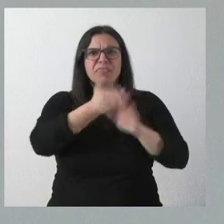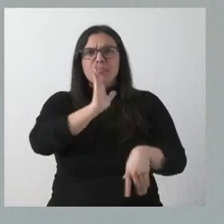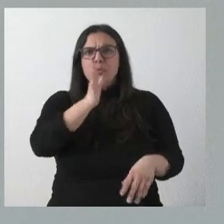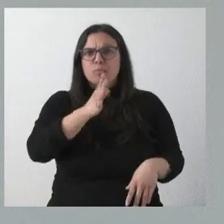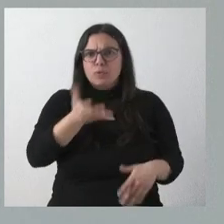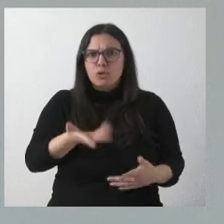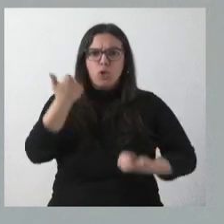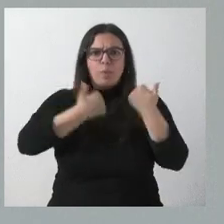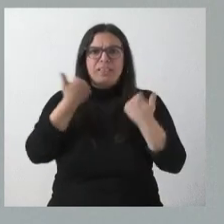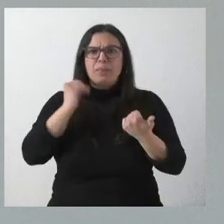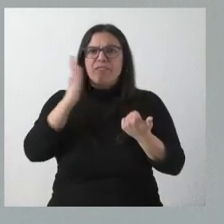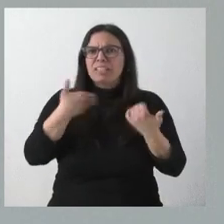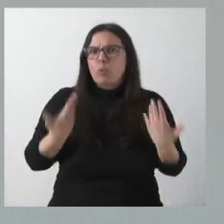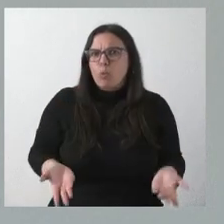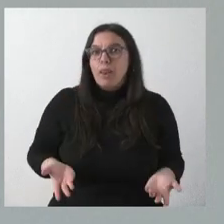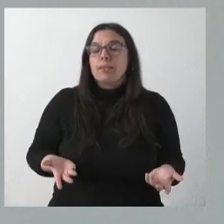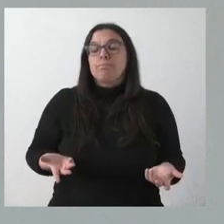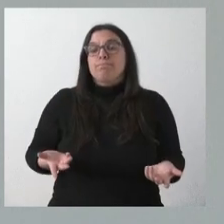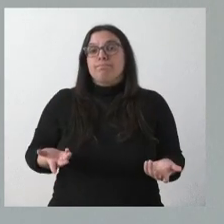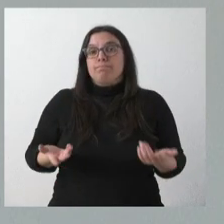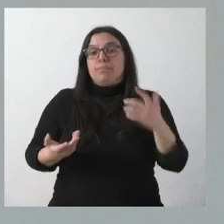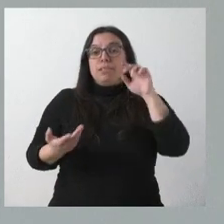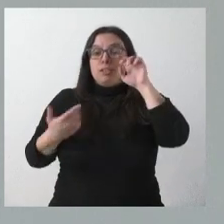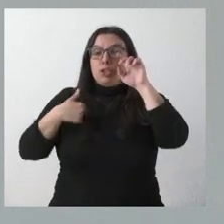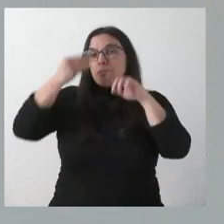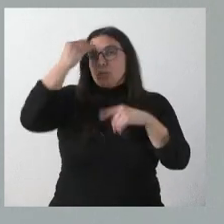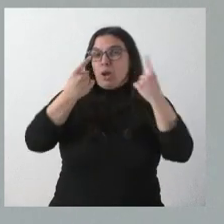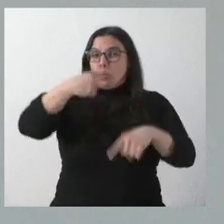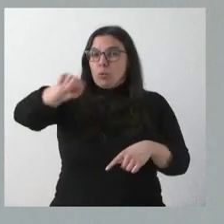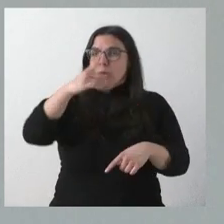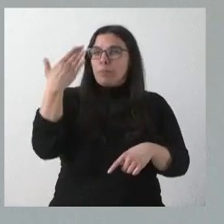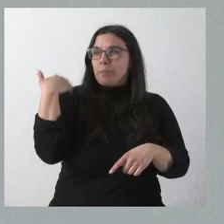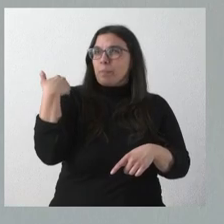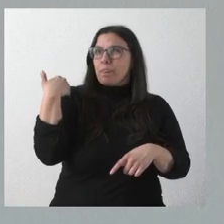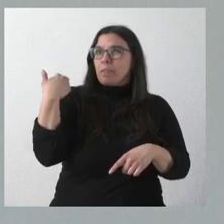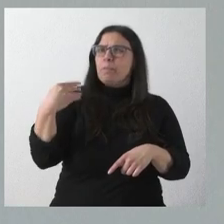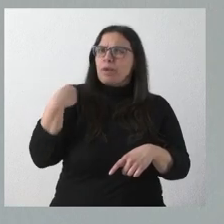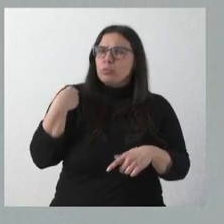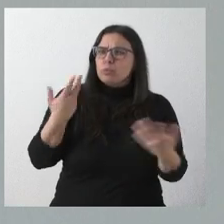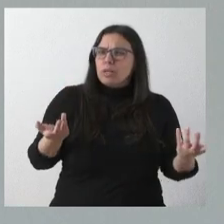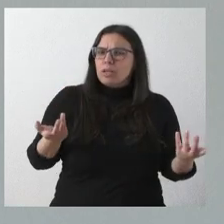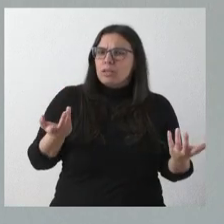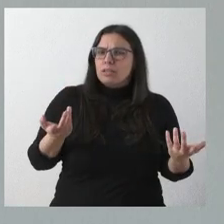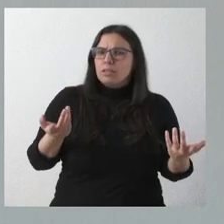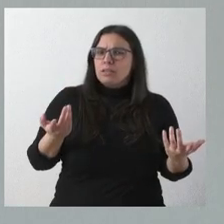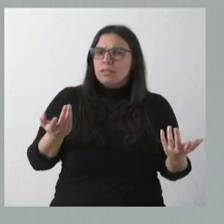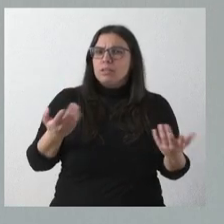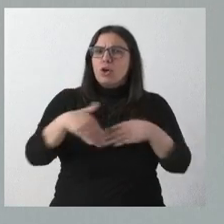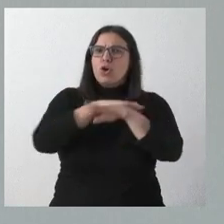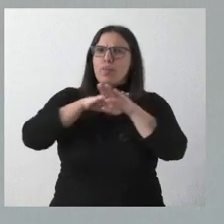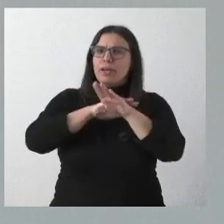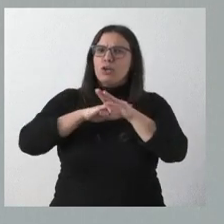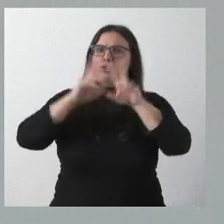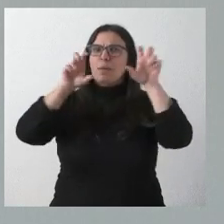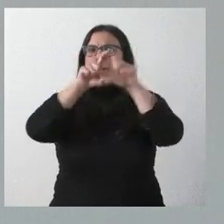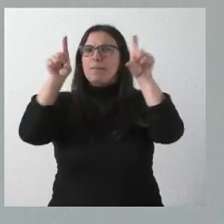términos de competitividad que nos pueden estar afectando. Creo que alguno de ustedes preguntó no hace mucho a qué tenían que dedicarse los gobiernos respecto de